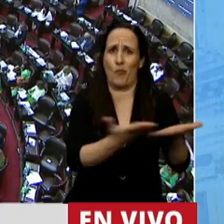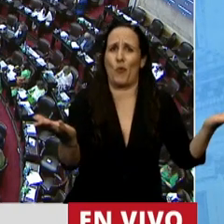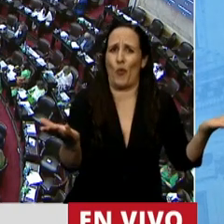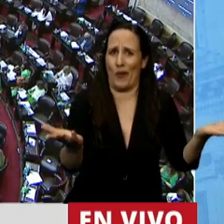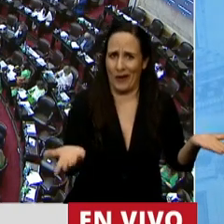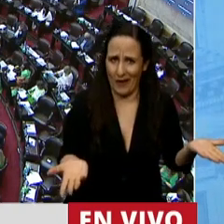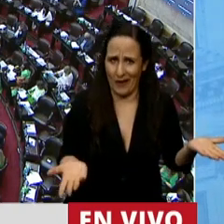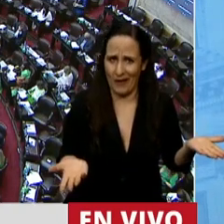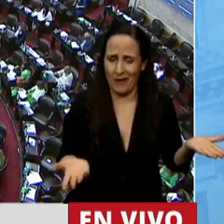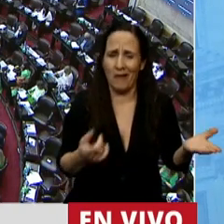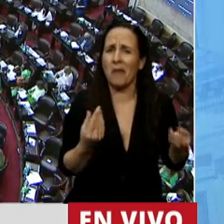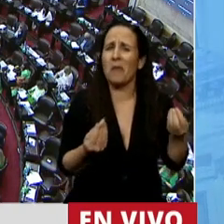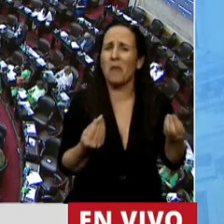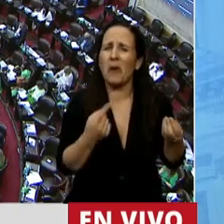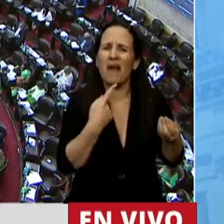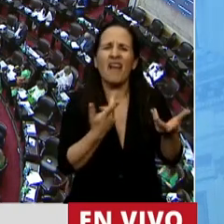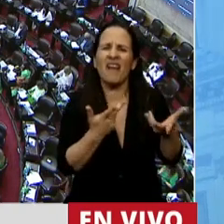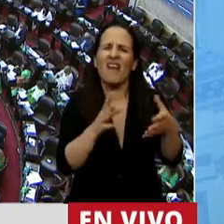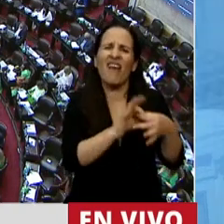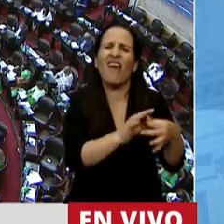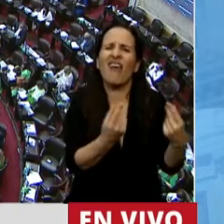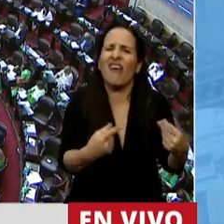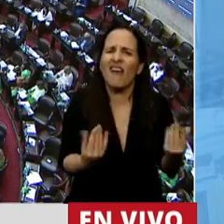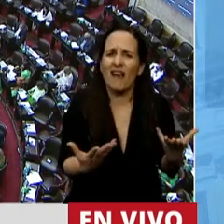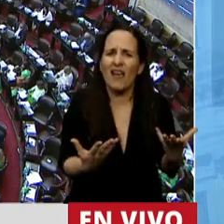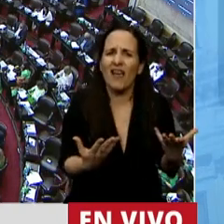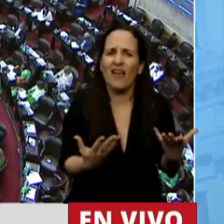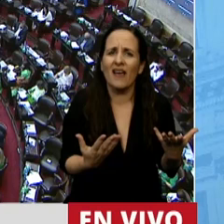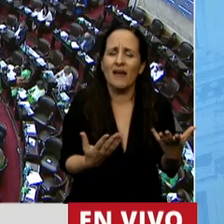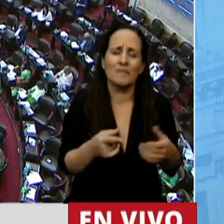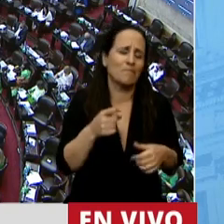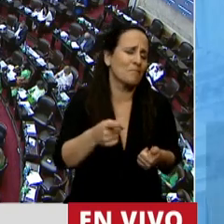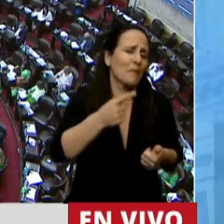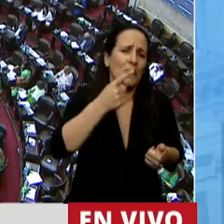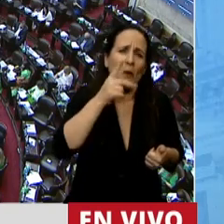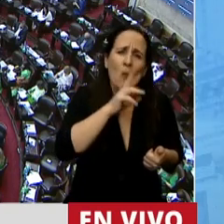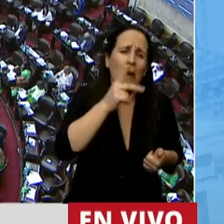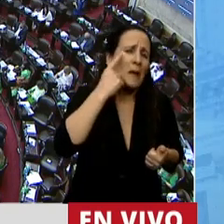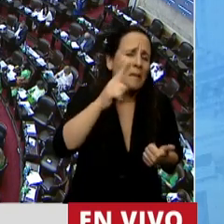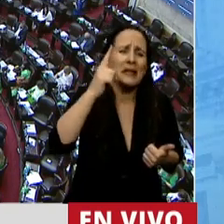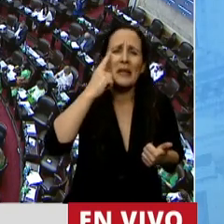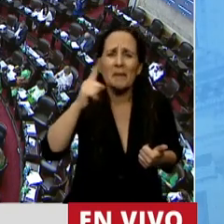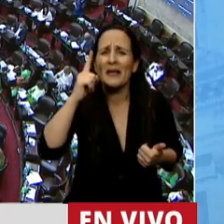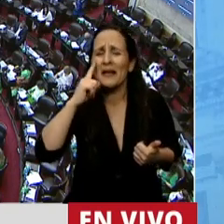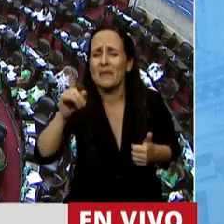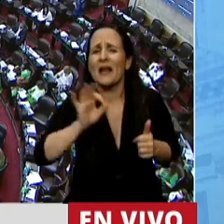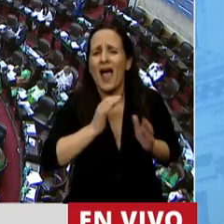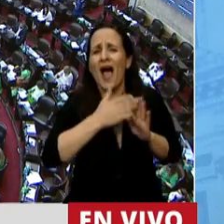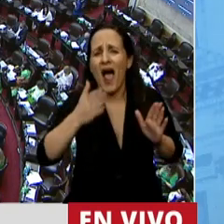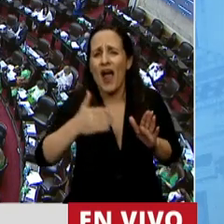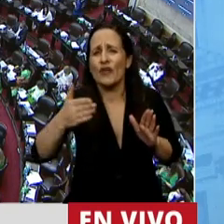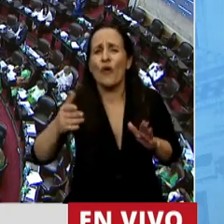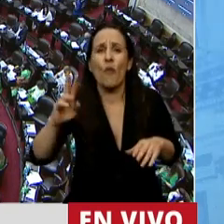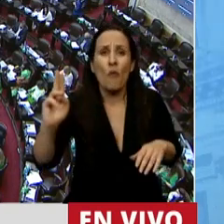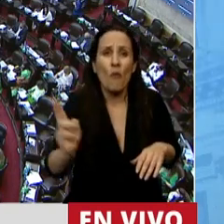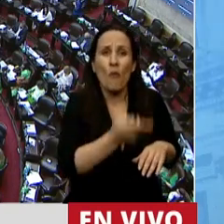digo que tiene que ver estricta y directamente con la salud pública? Porque miles, miles de mujeres todos los años mueren